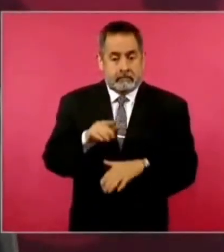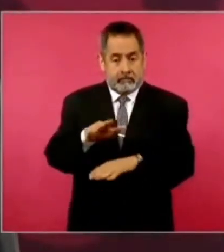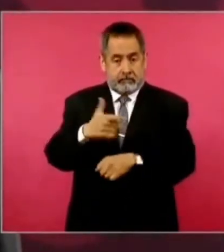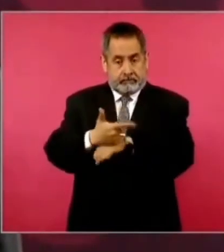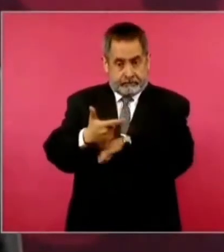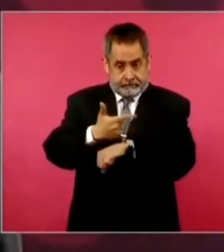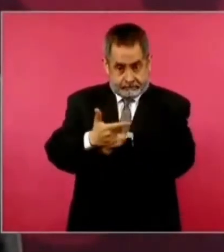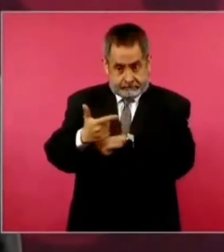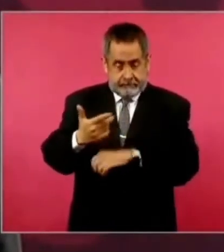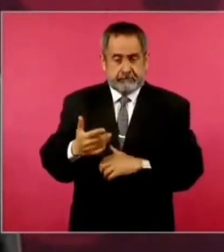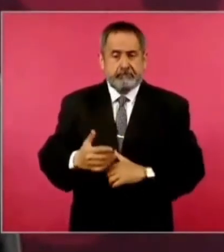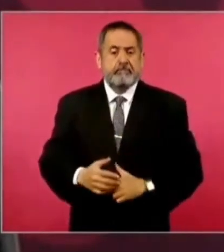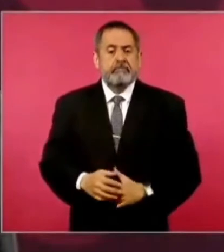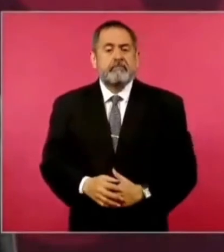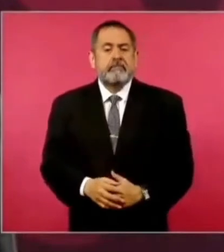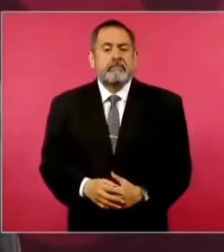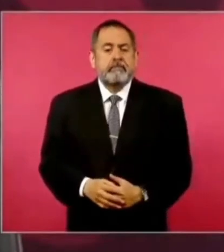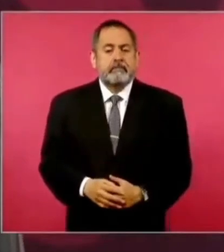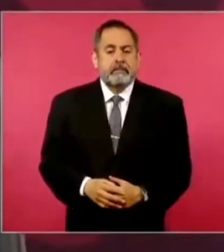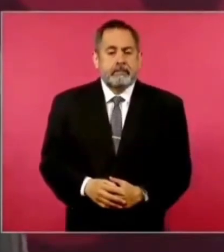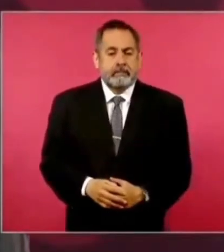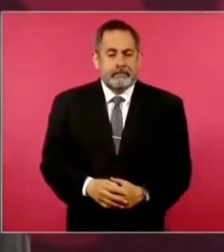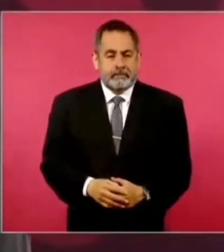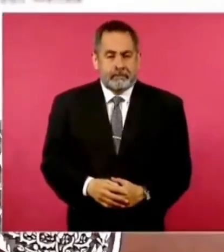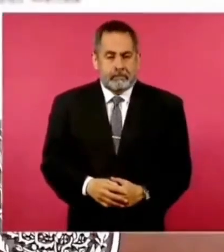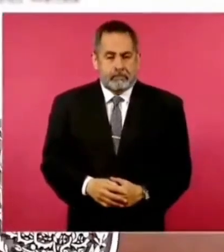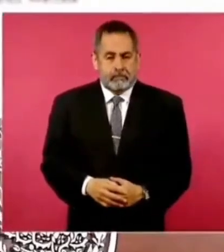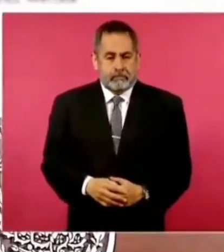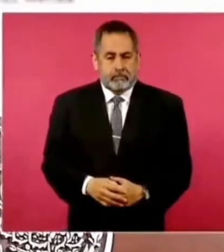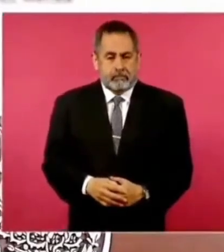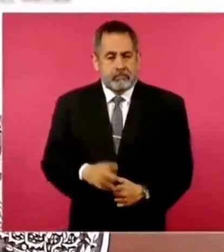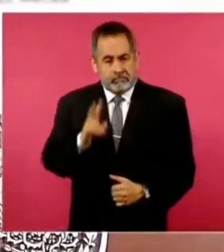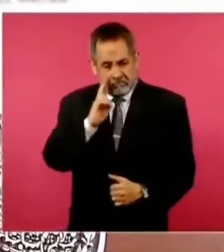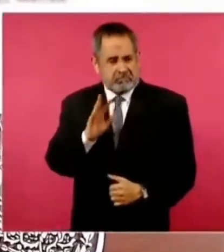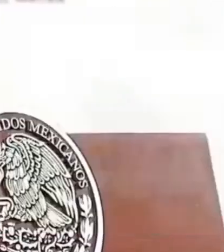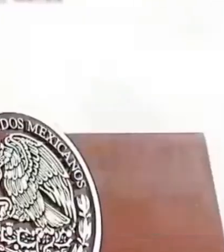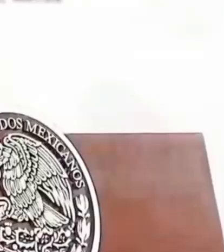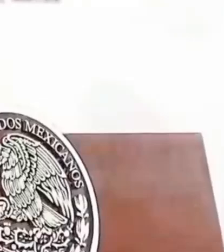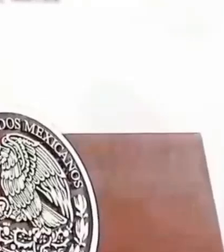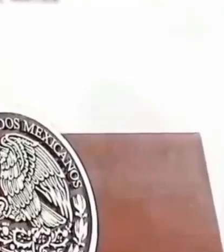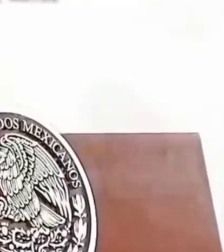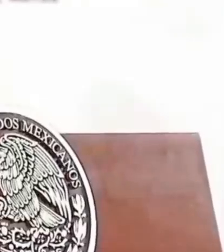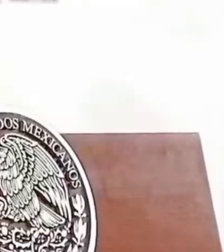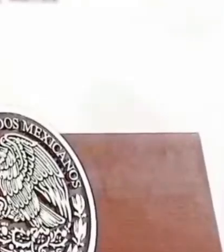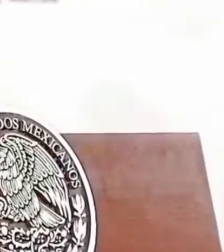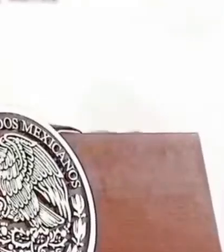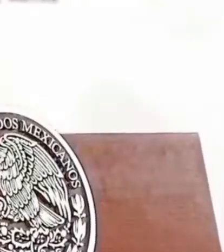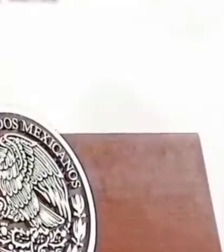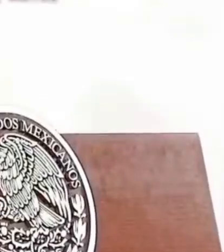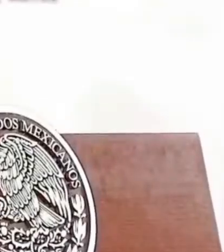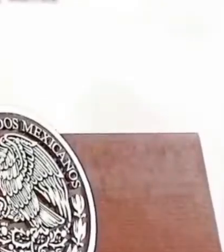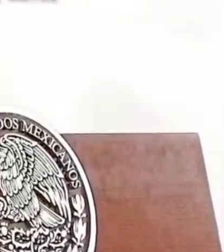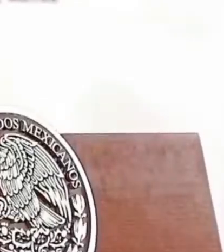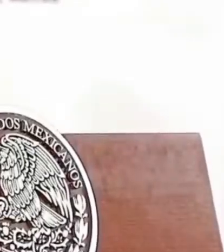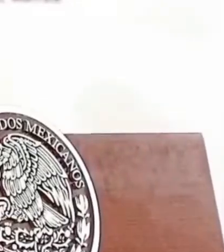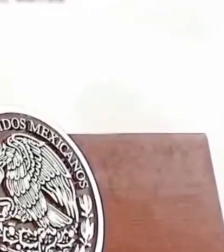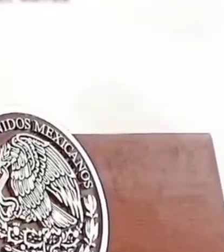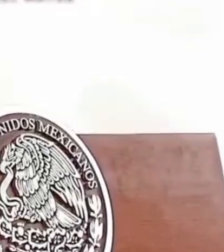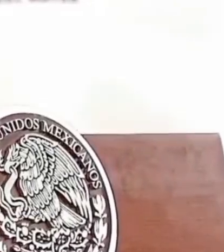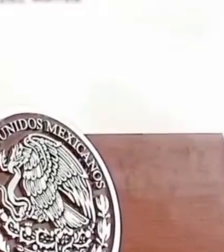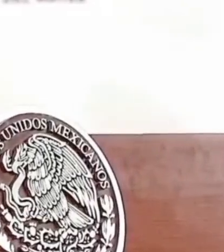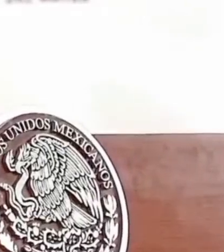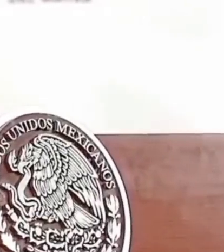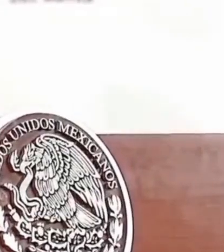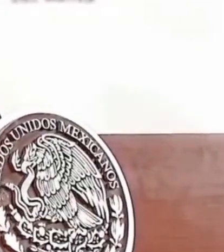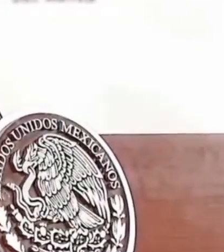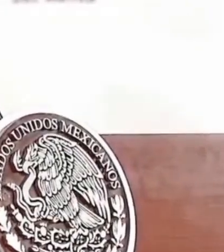hay muy buenas posibilidades de llegar a un acuerdo para el